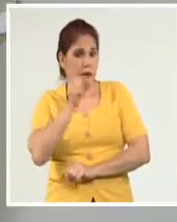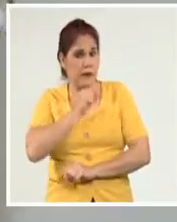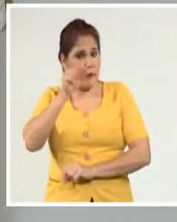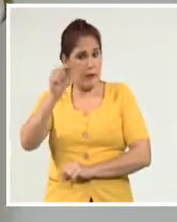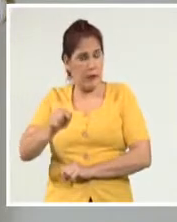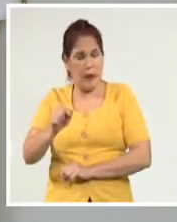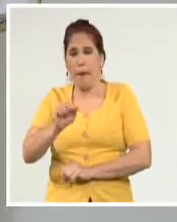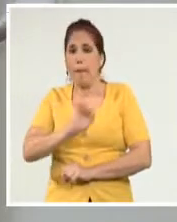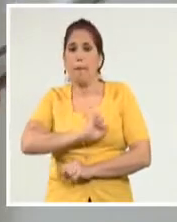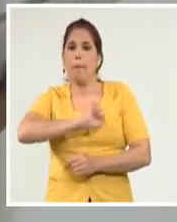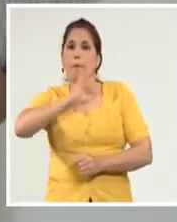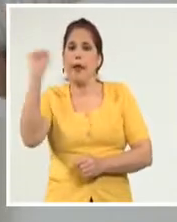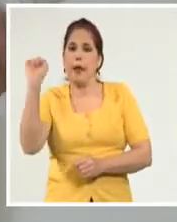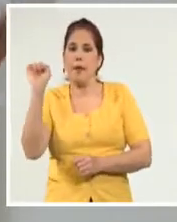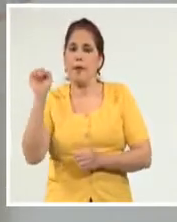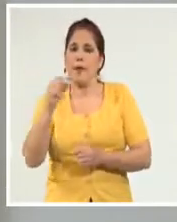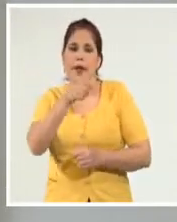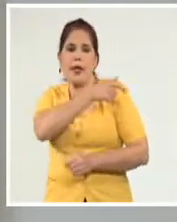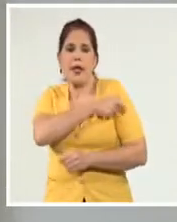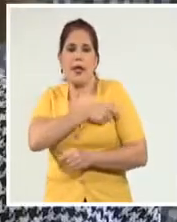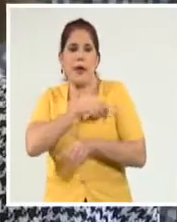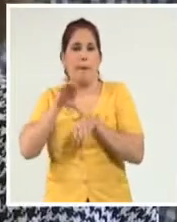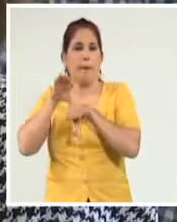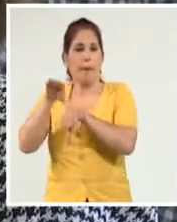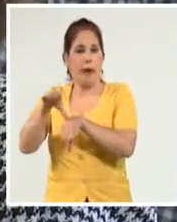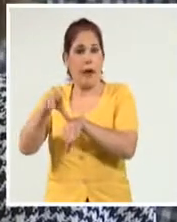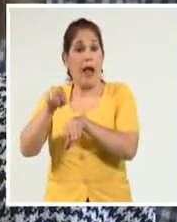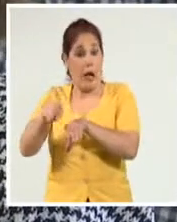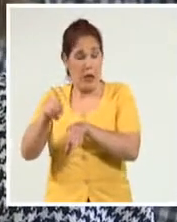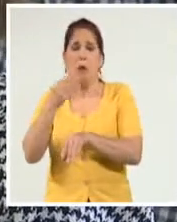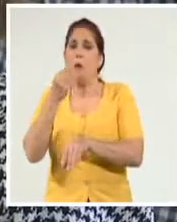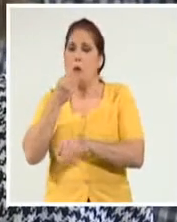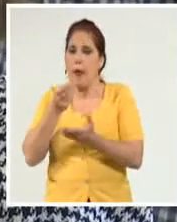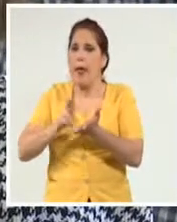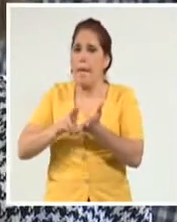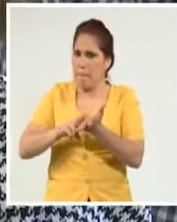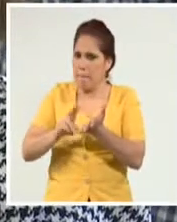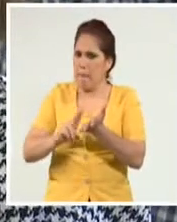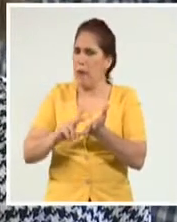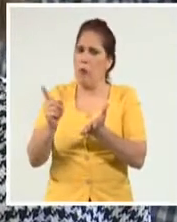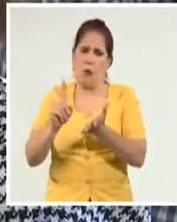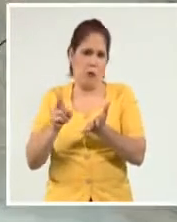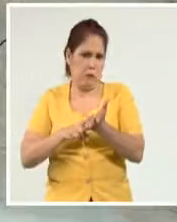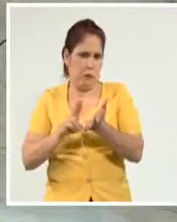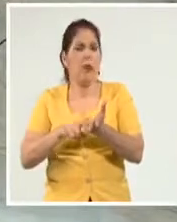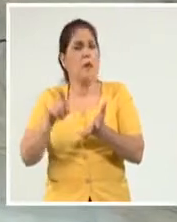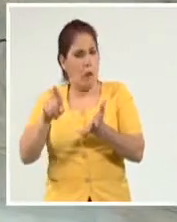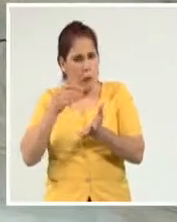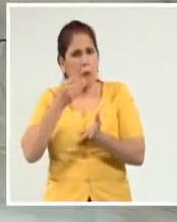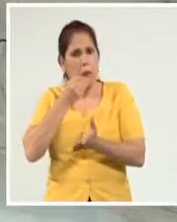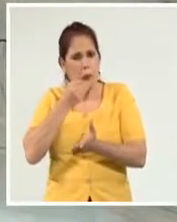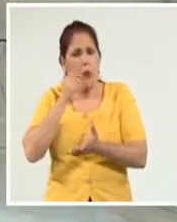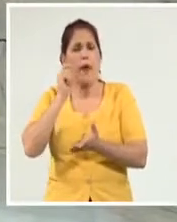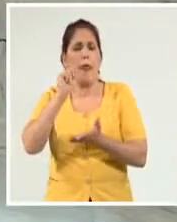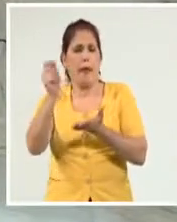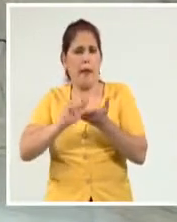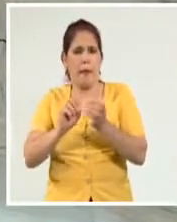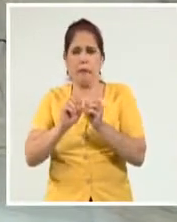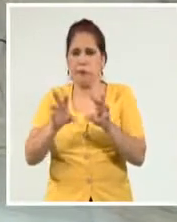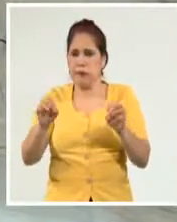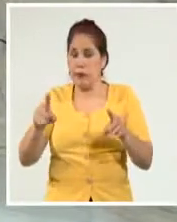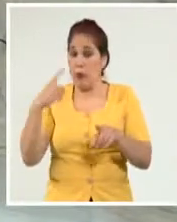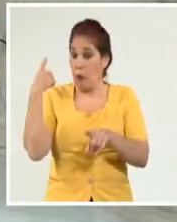en los premios y becas de la UNIAC pueden participar miembros o no de la organización, poseen alcance nacional y otros